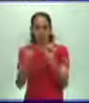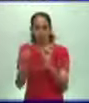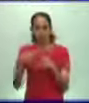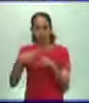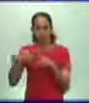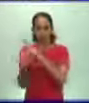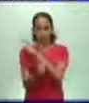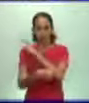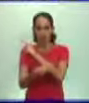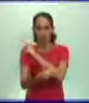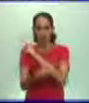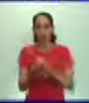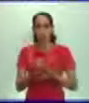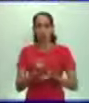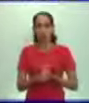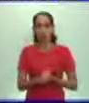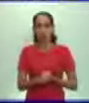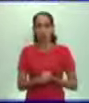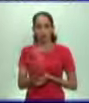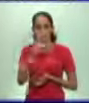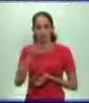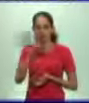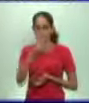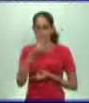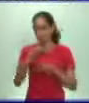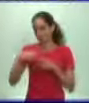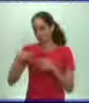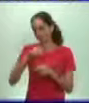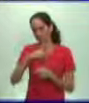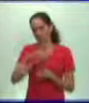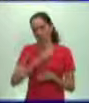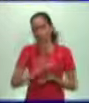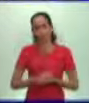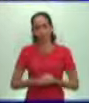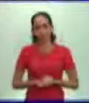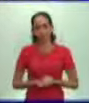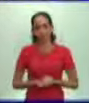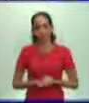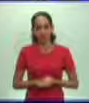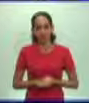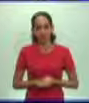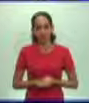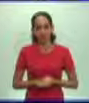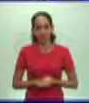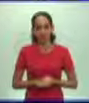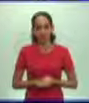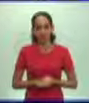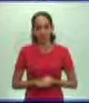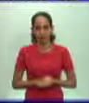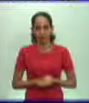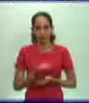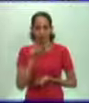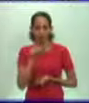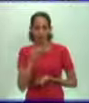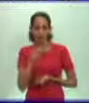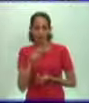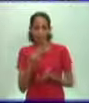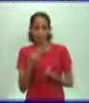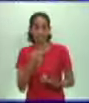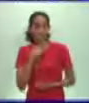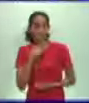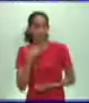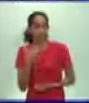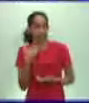además incluso saliéndose también de la región europea. De tal manera que significó esto un amplio ejemplo